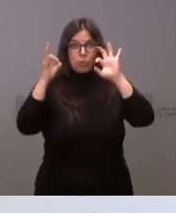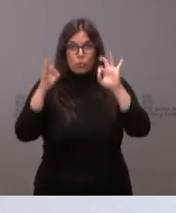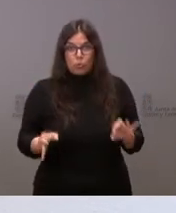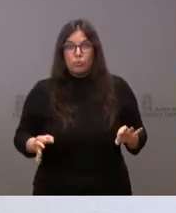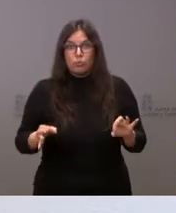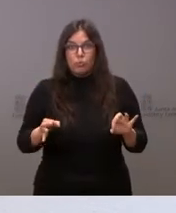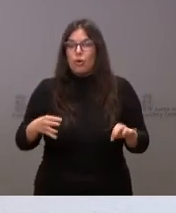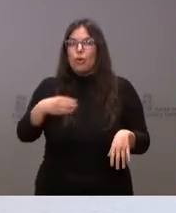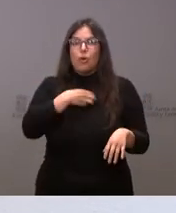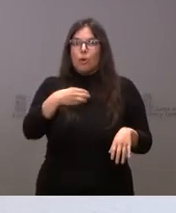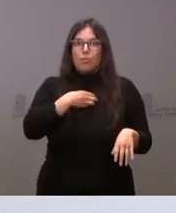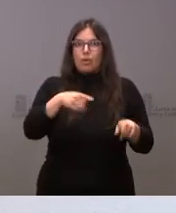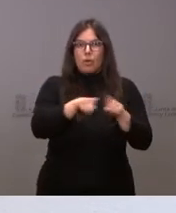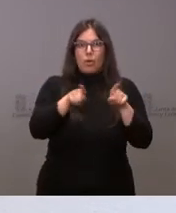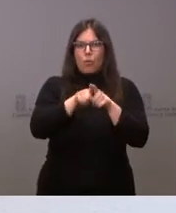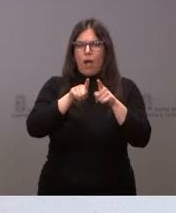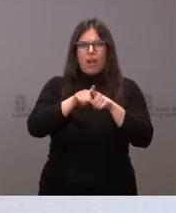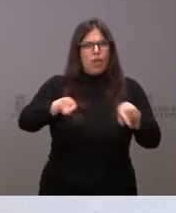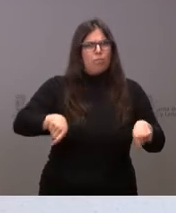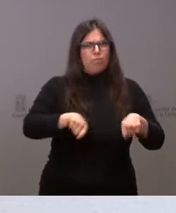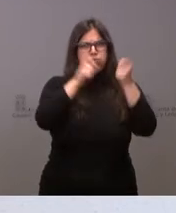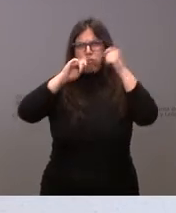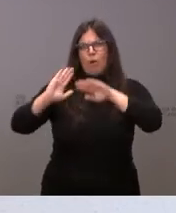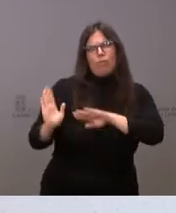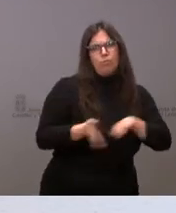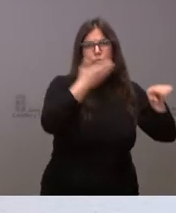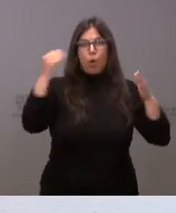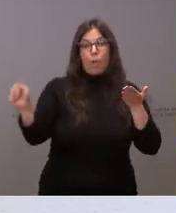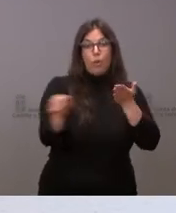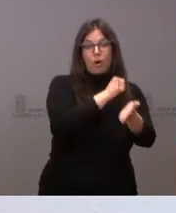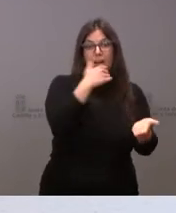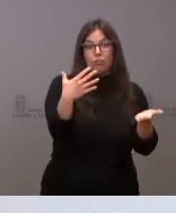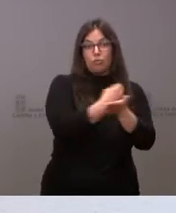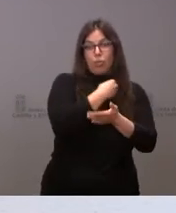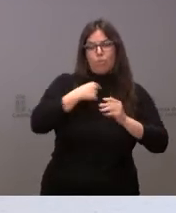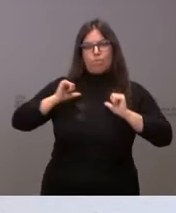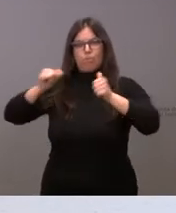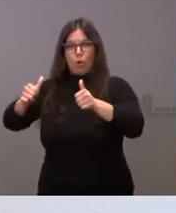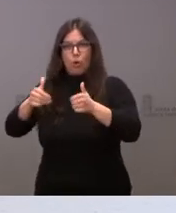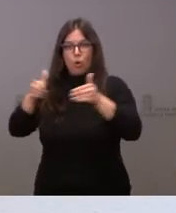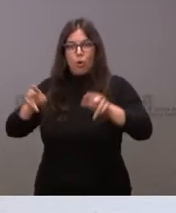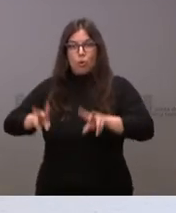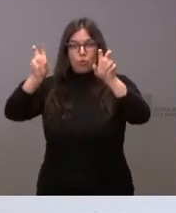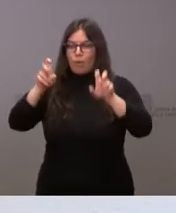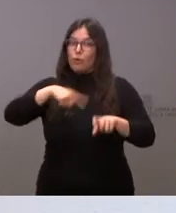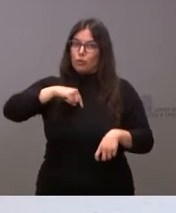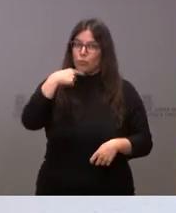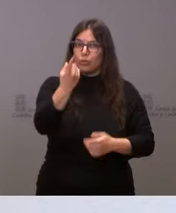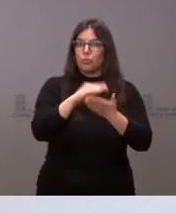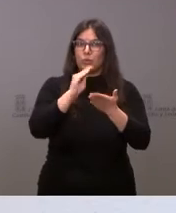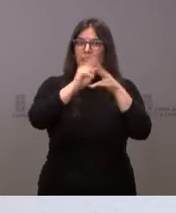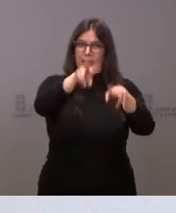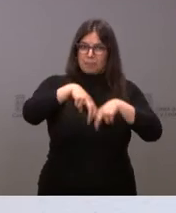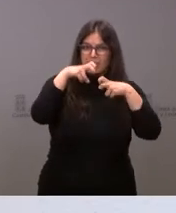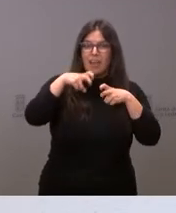energética. No se puede hacer una ruptura total. Hemos denunciado en varias ocasiones el cierre precipitado de las minas y de las